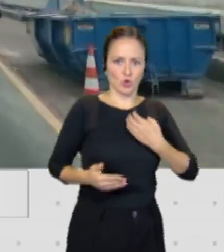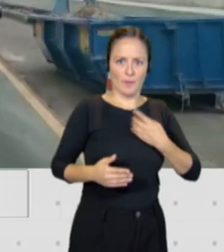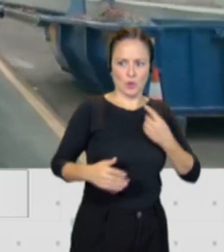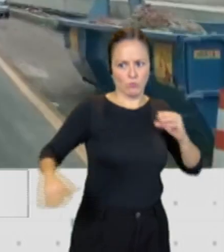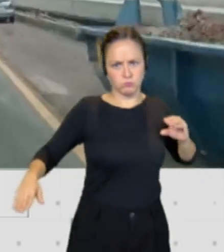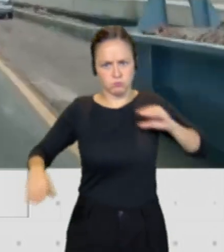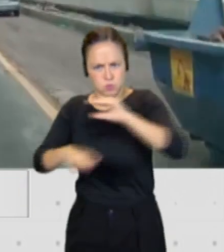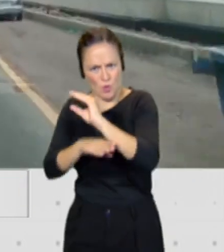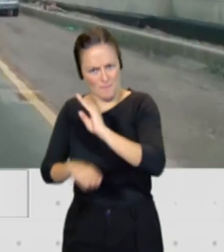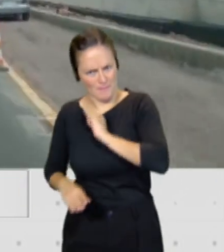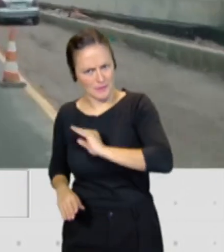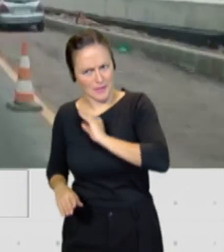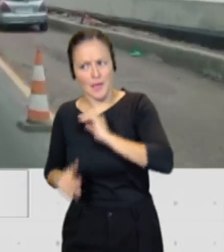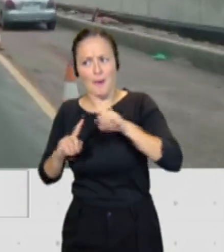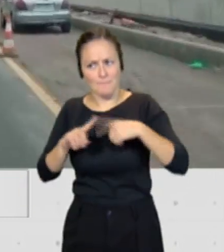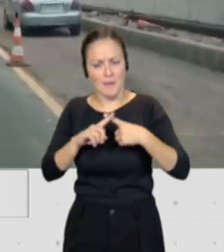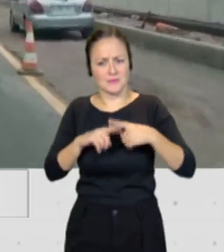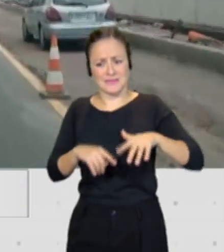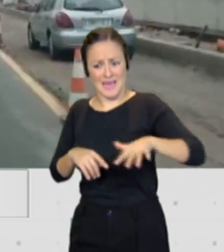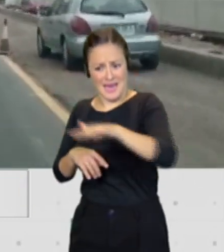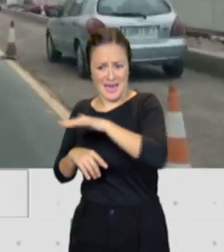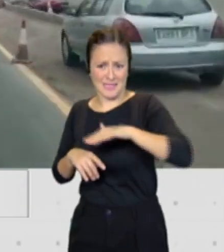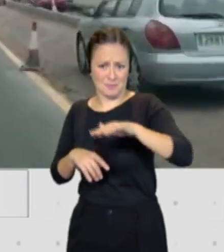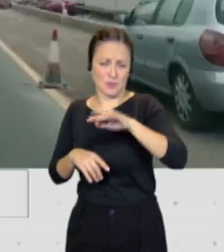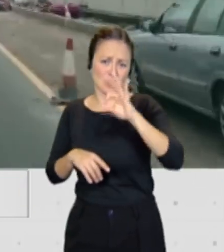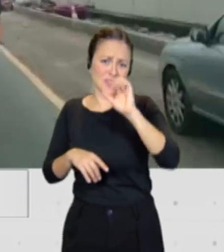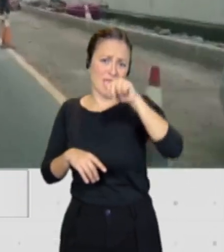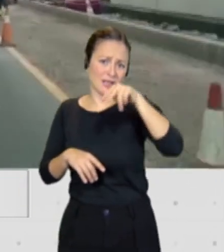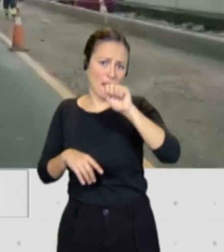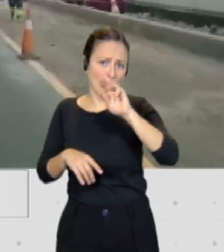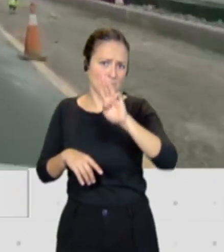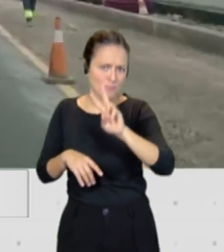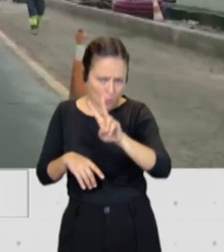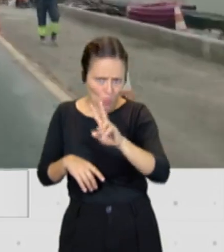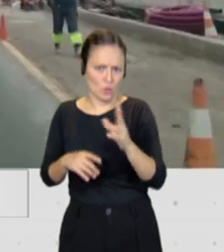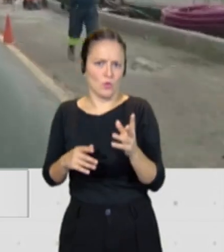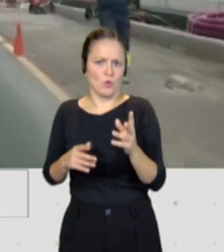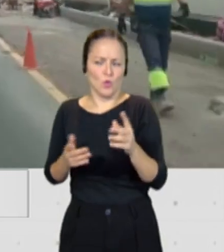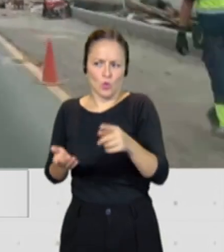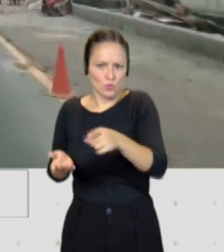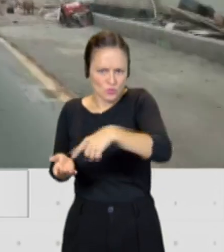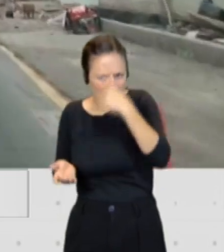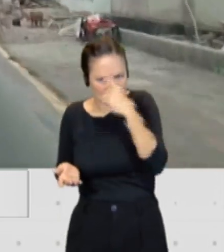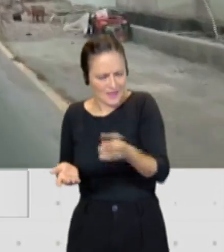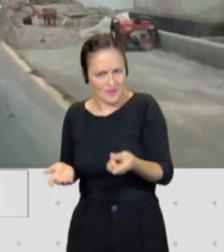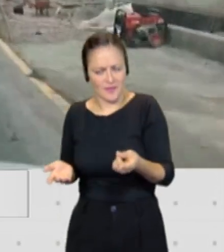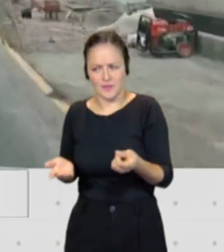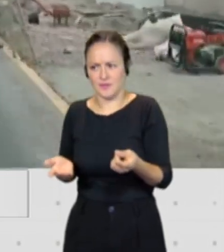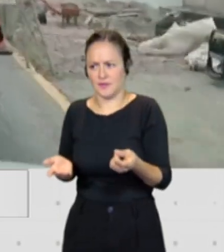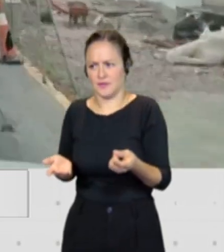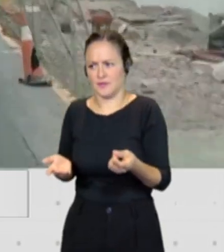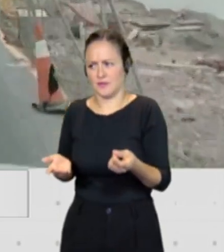y que había una continuidad en ese espacio del San Apú. Todos conocen cómo hemos tenido conocimiento de